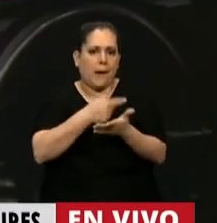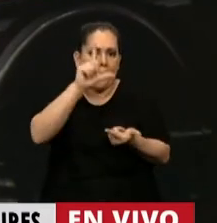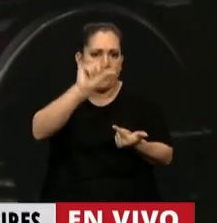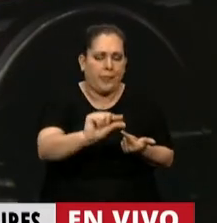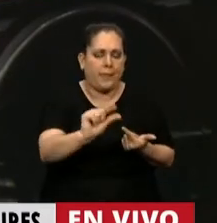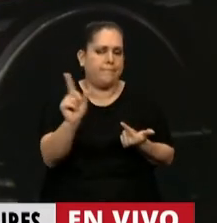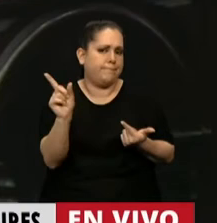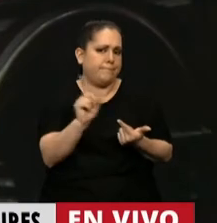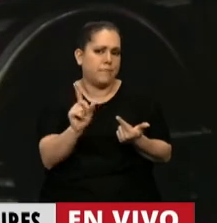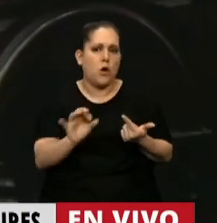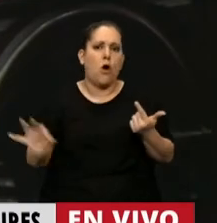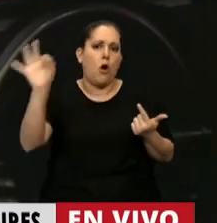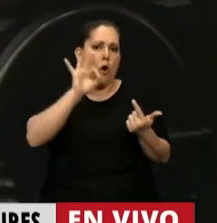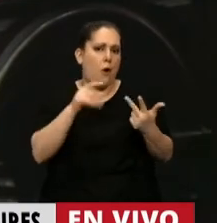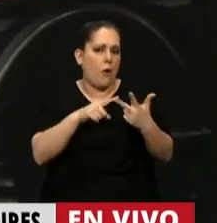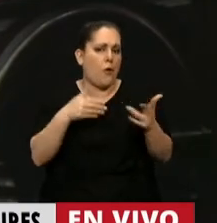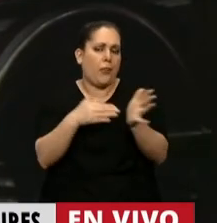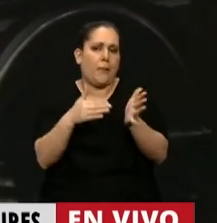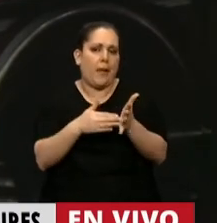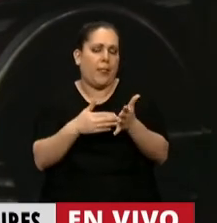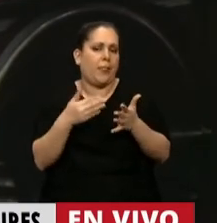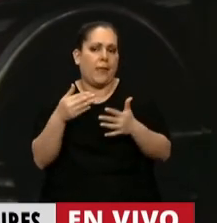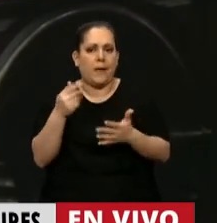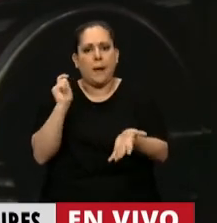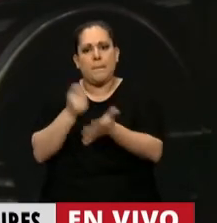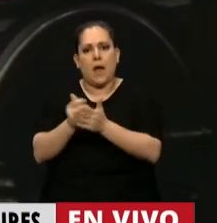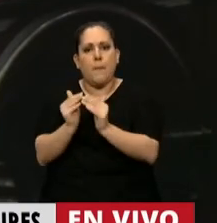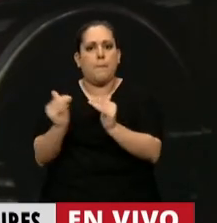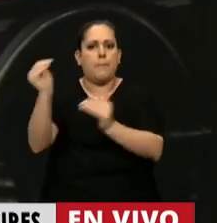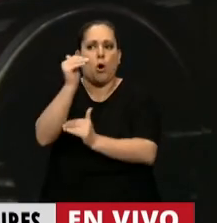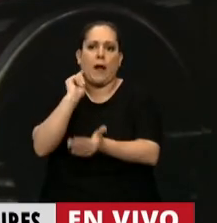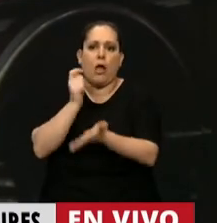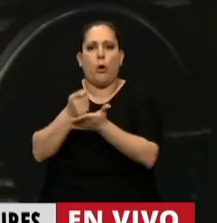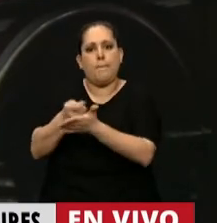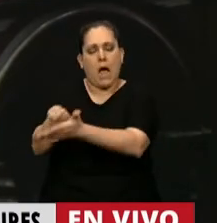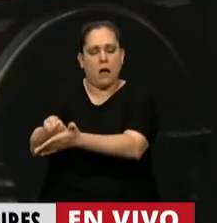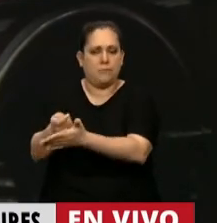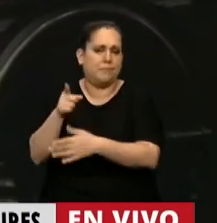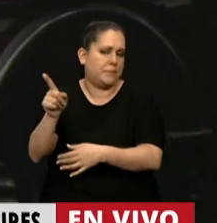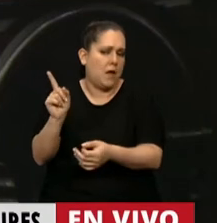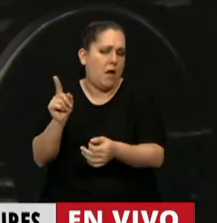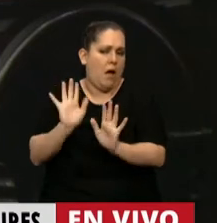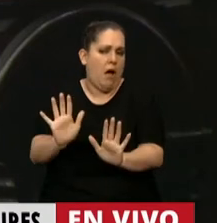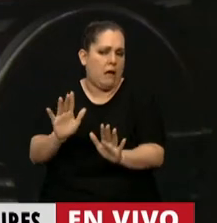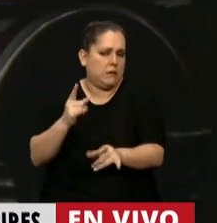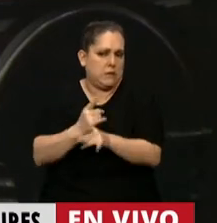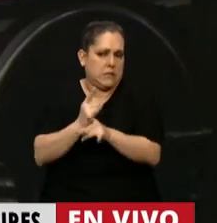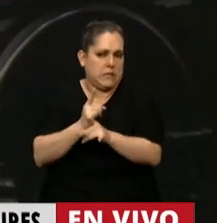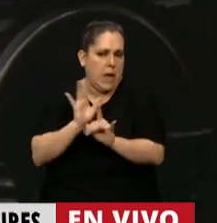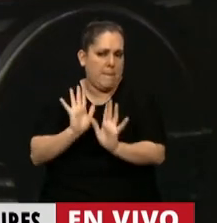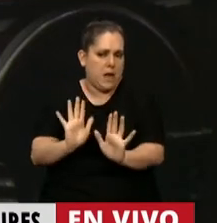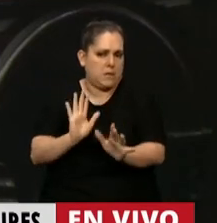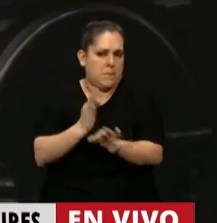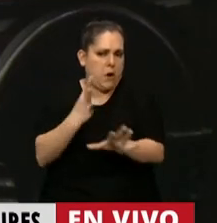costa de depender del negocio de los posgrados pagos, que es una cuestión muy habitual en este tipo de